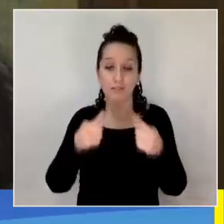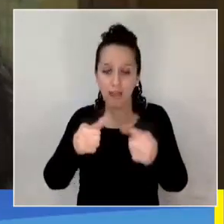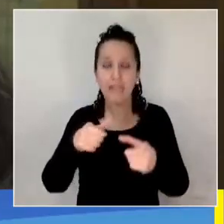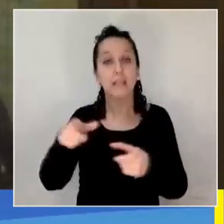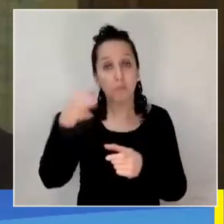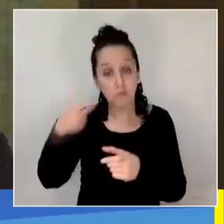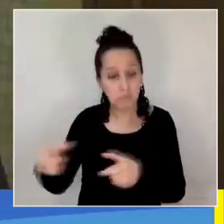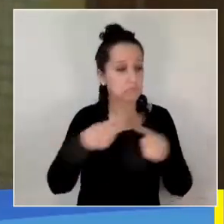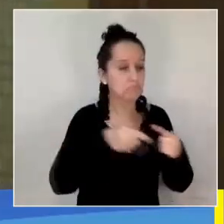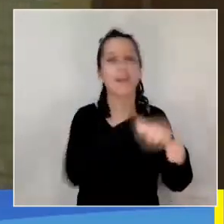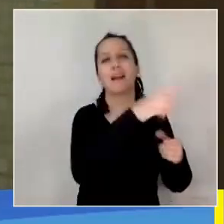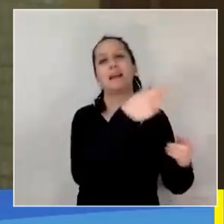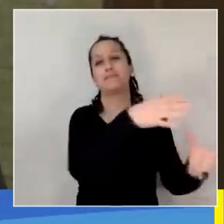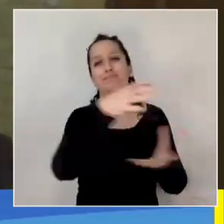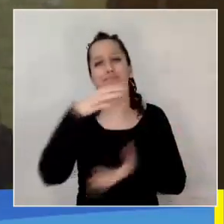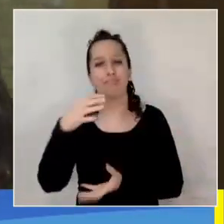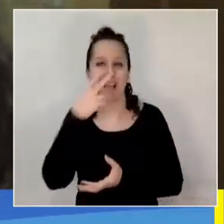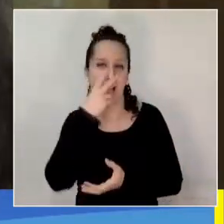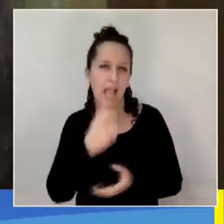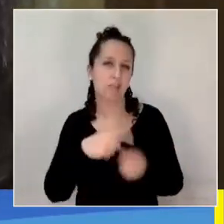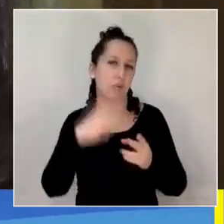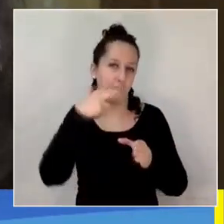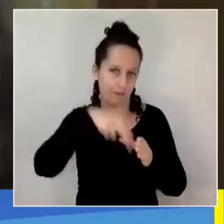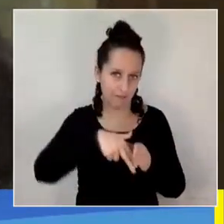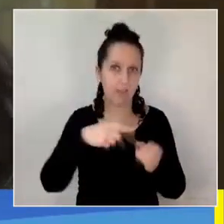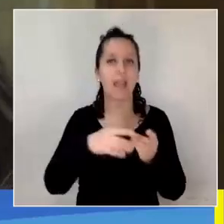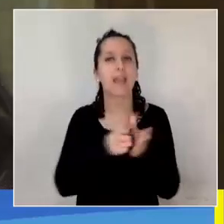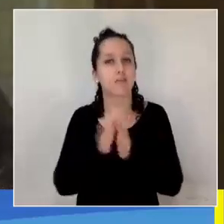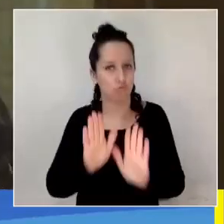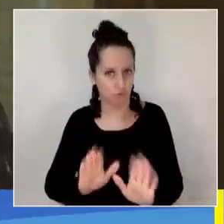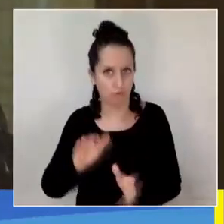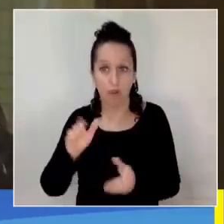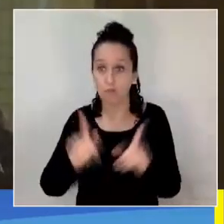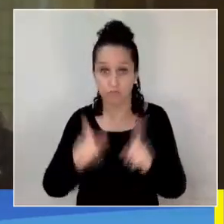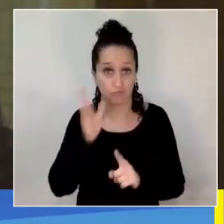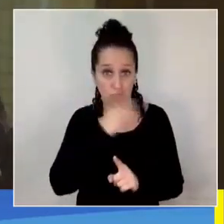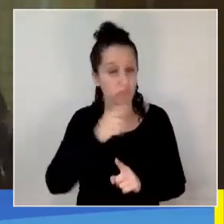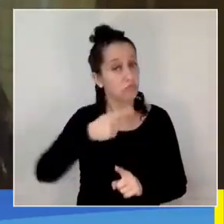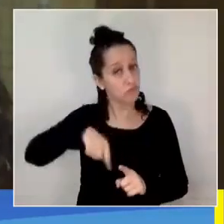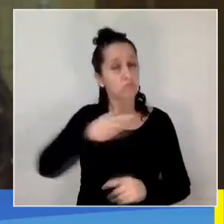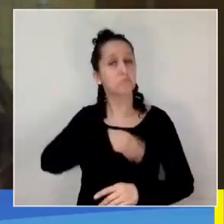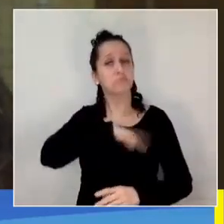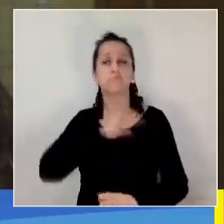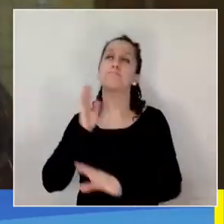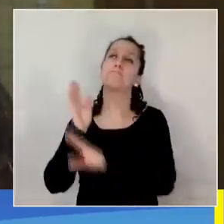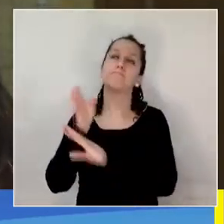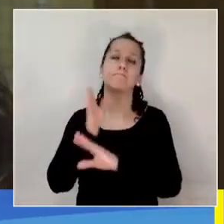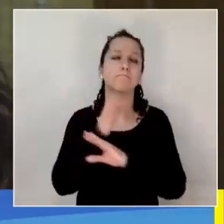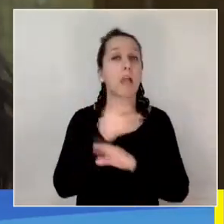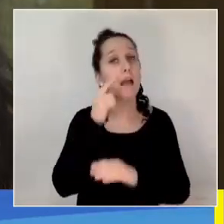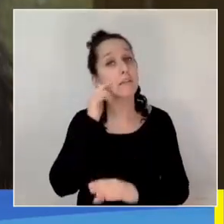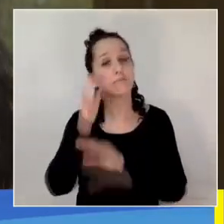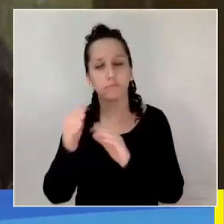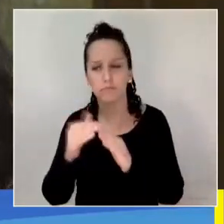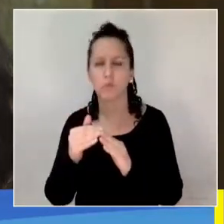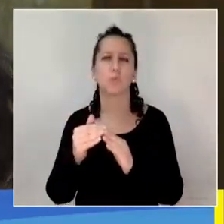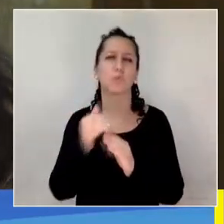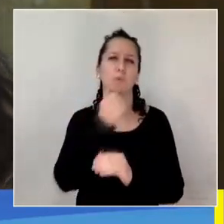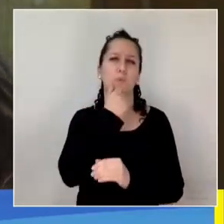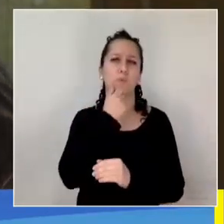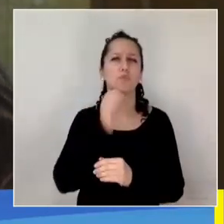está enfocado en personas que no tienen algún medio de calefacción. Nos hemos encontrado en las visitas domiciliarias con personas que aún se